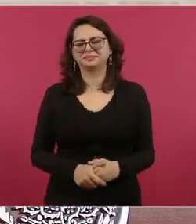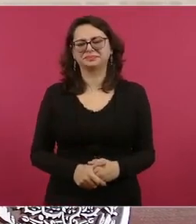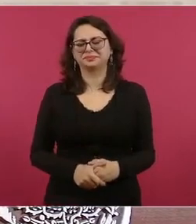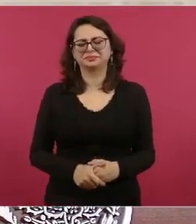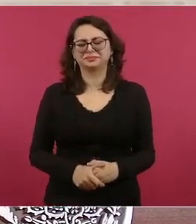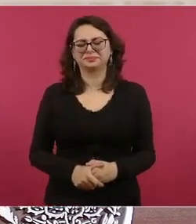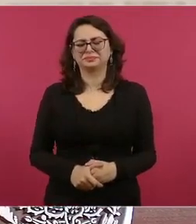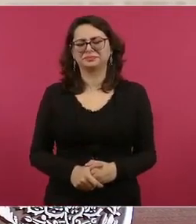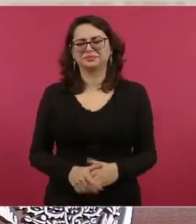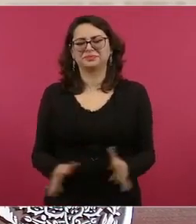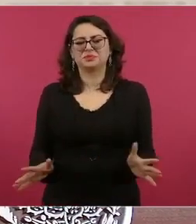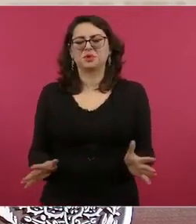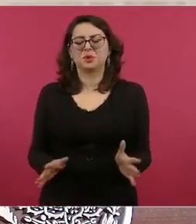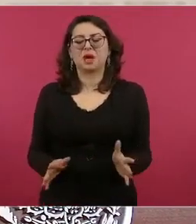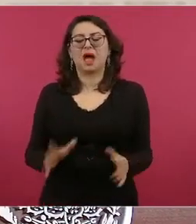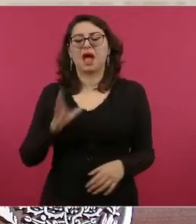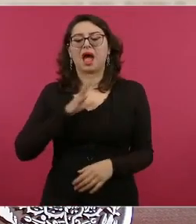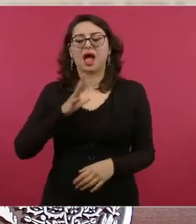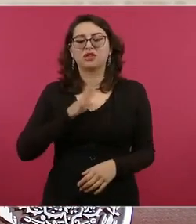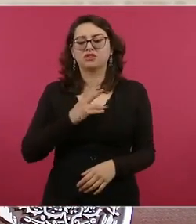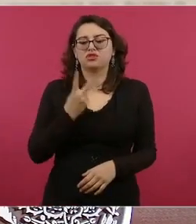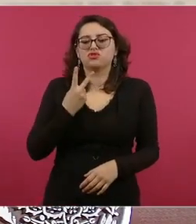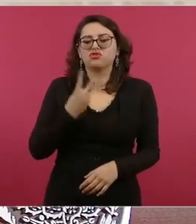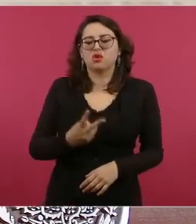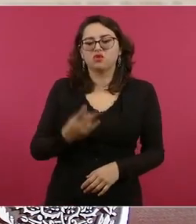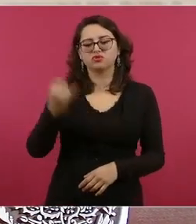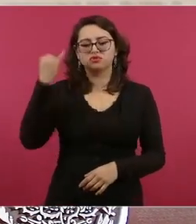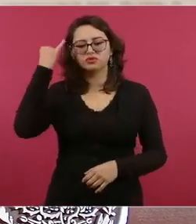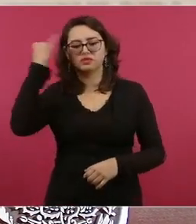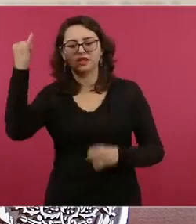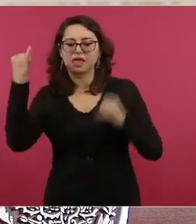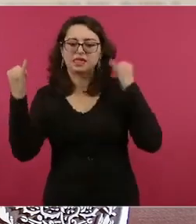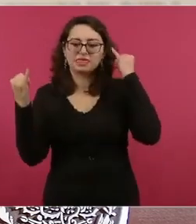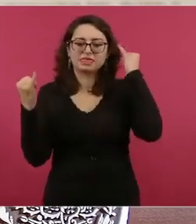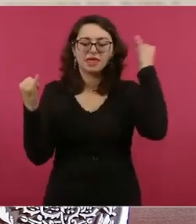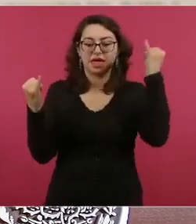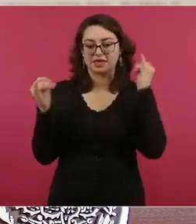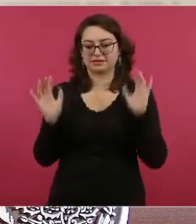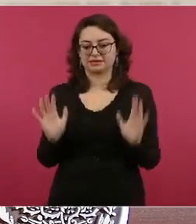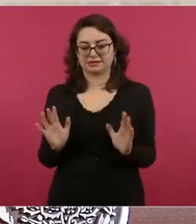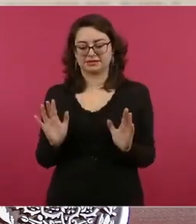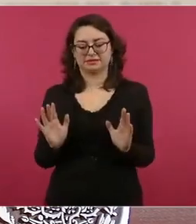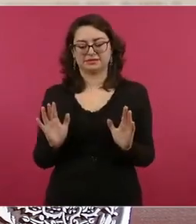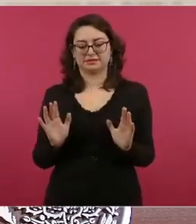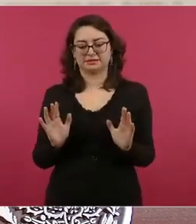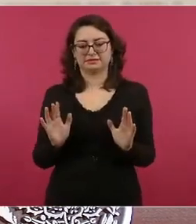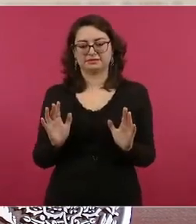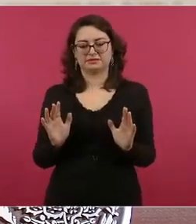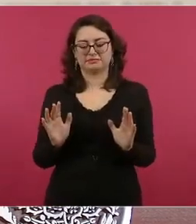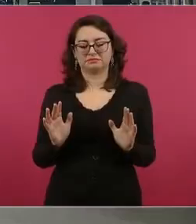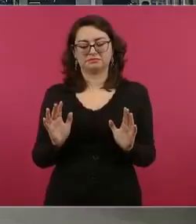esto es una diferencia de criterio.